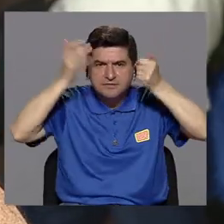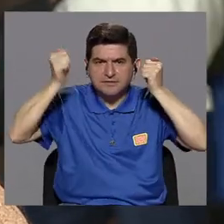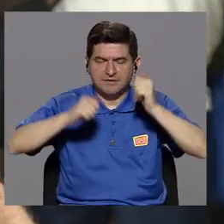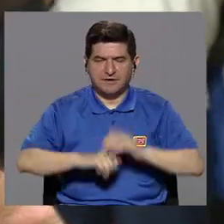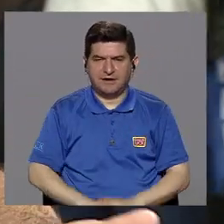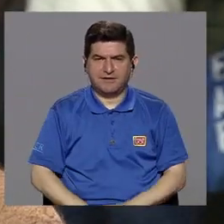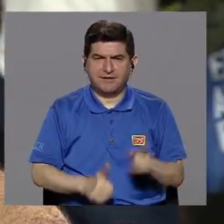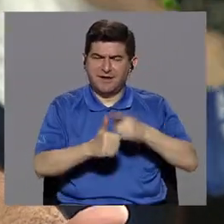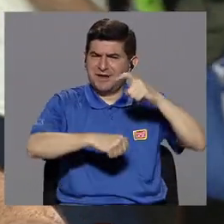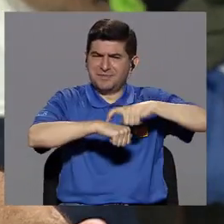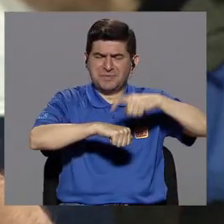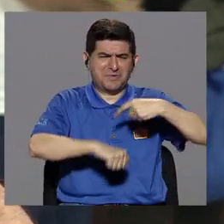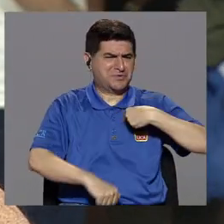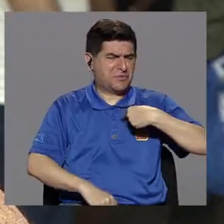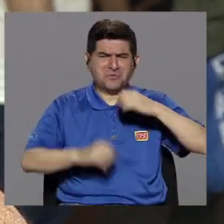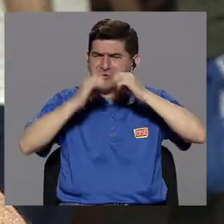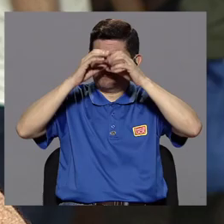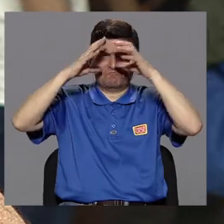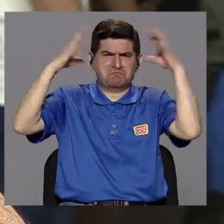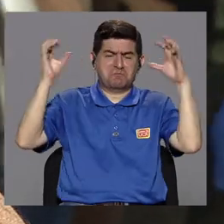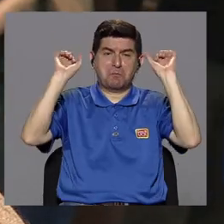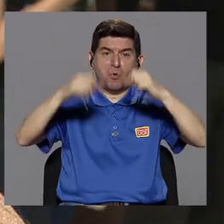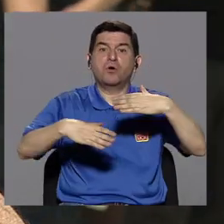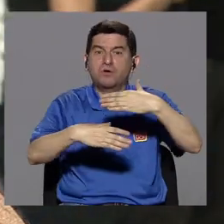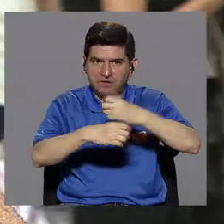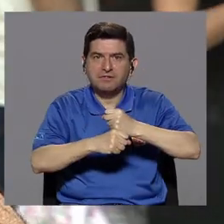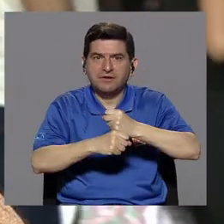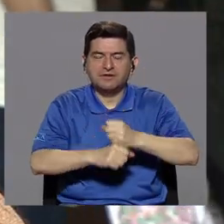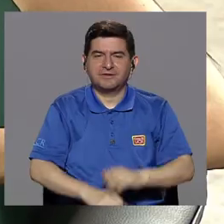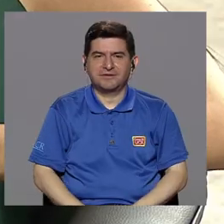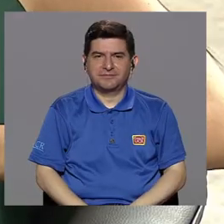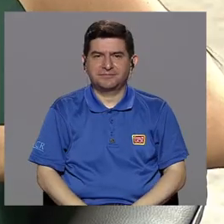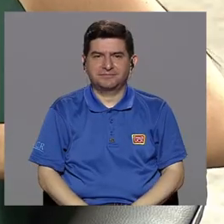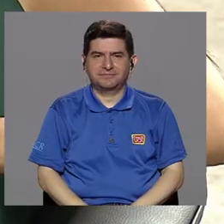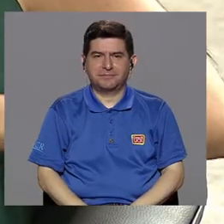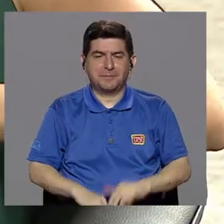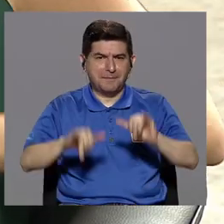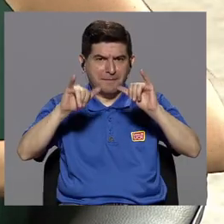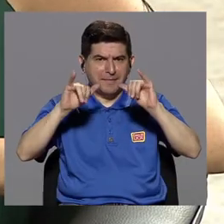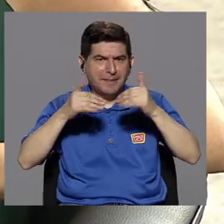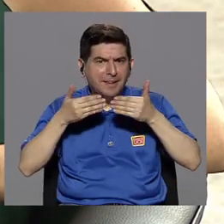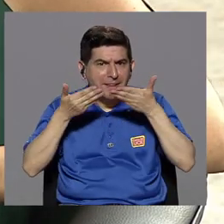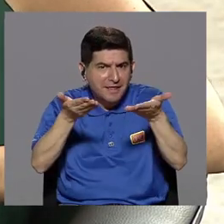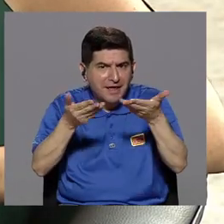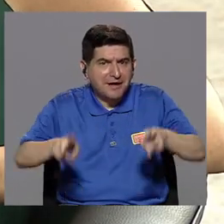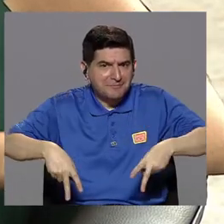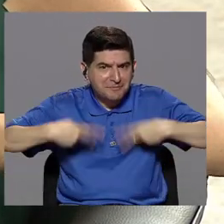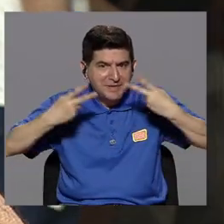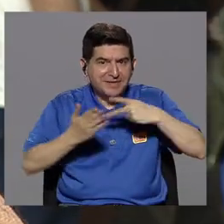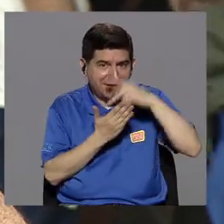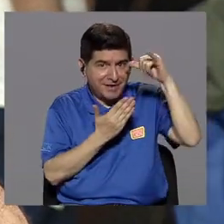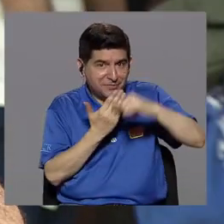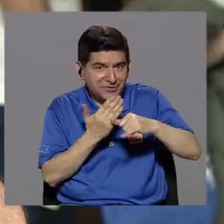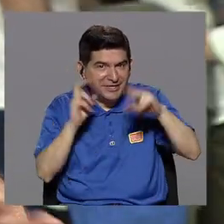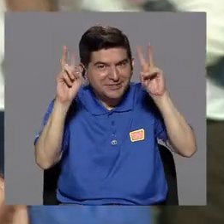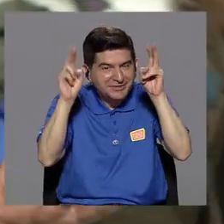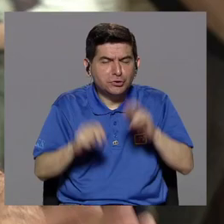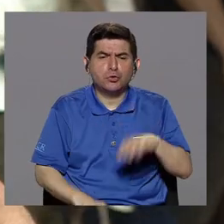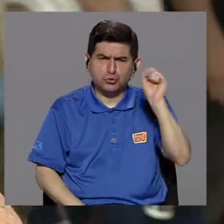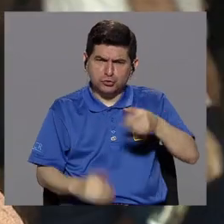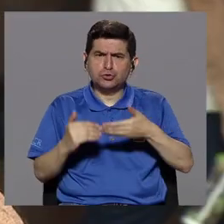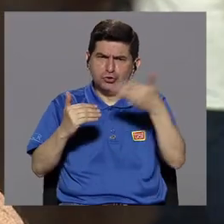principio uno no se le hacía imaginar que íbamos a poderlas hacer. Va teniendo mucha vida, le dan mucha vida. Ah, sí, hemos hecho cosas muy